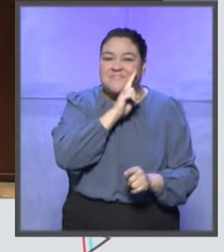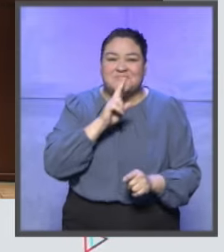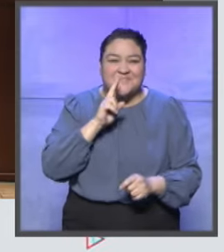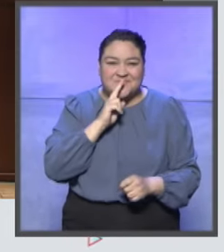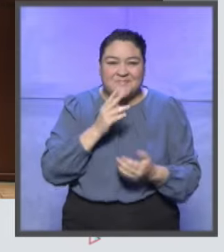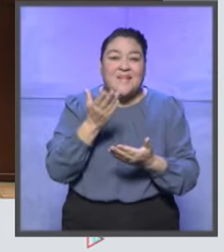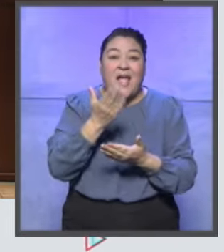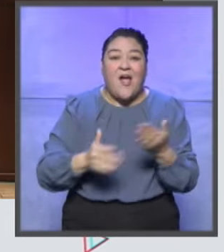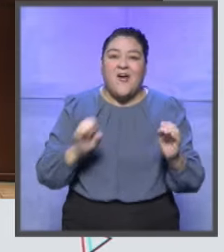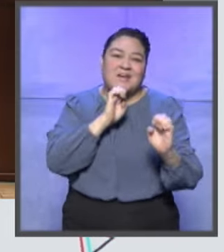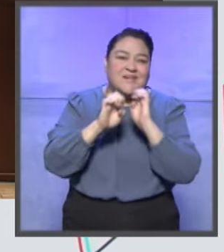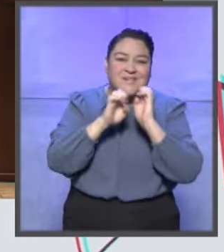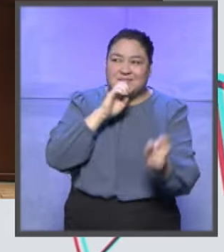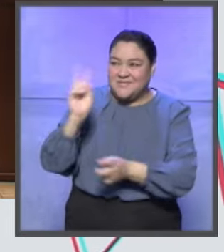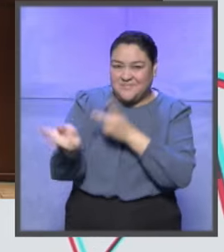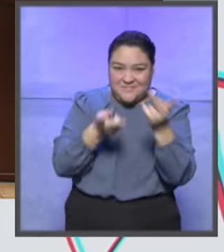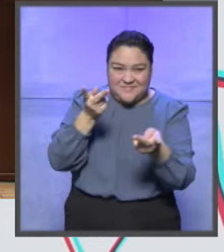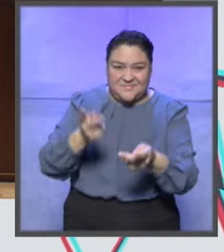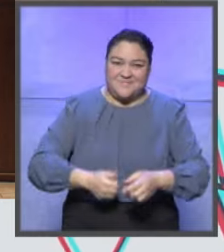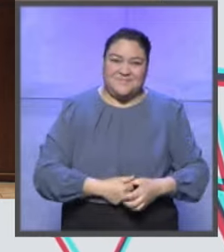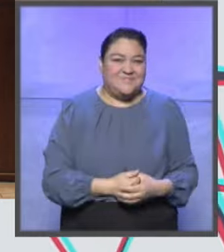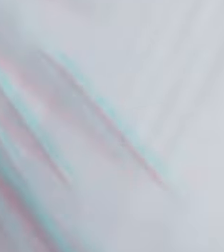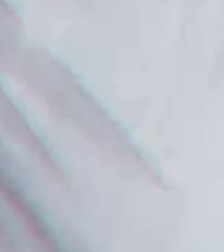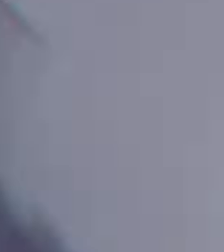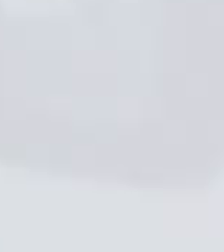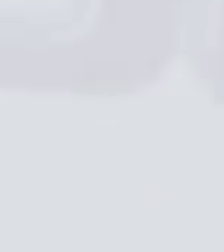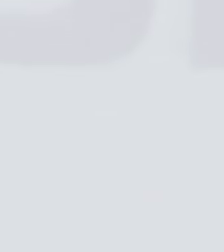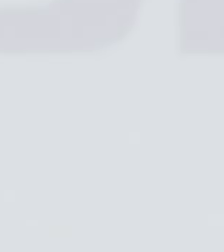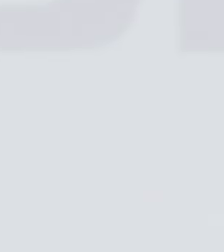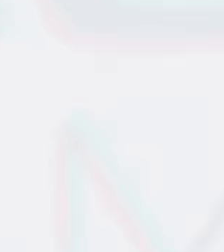Hasta aquí la información, vamos con nuestra entrevista.